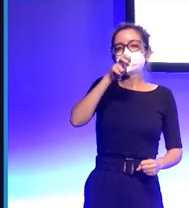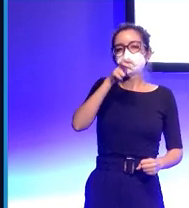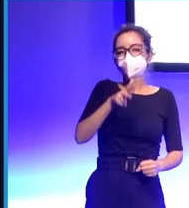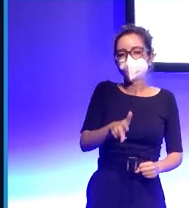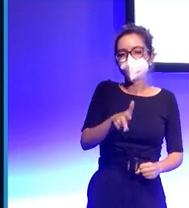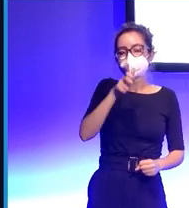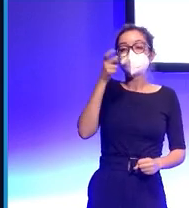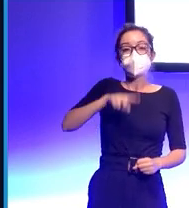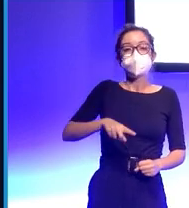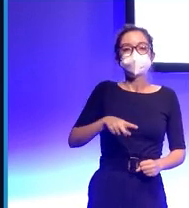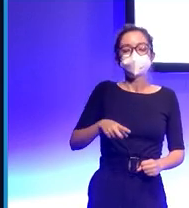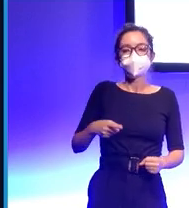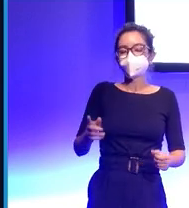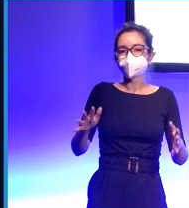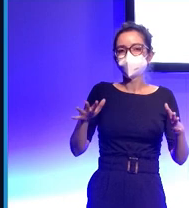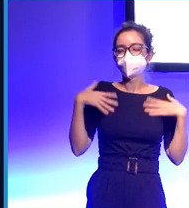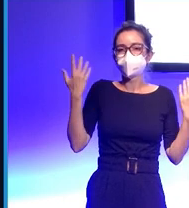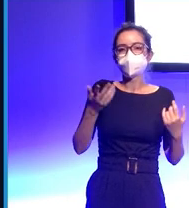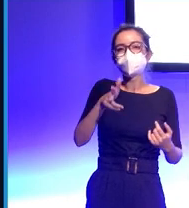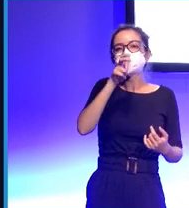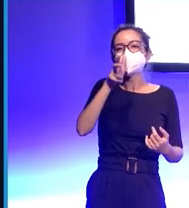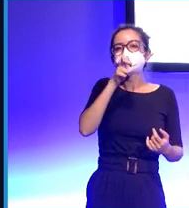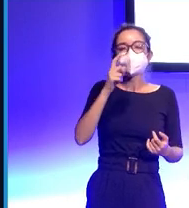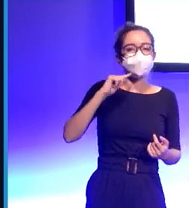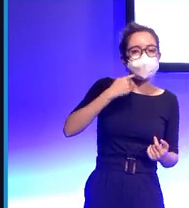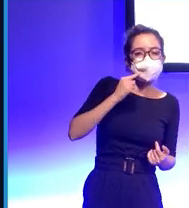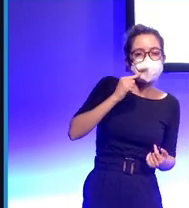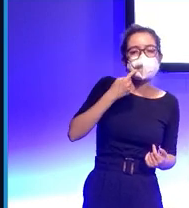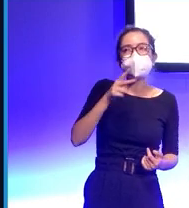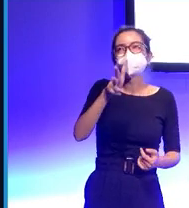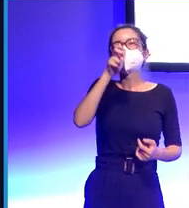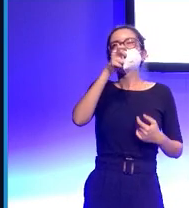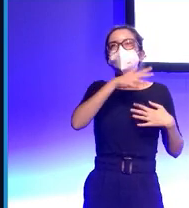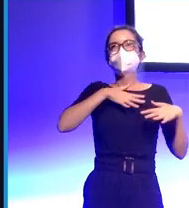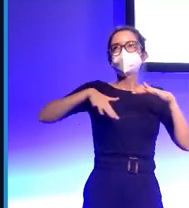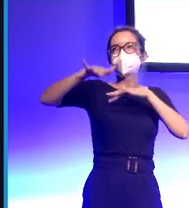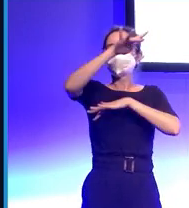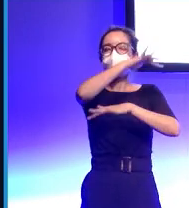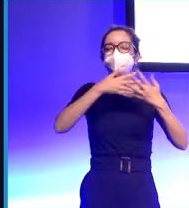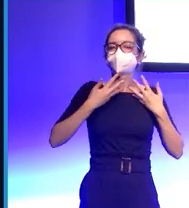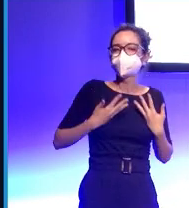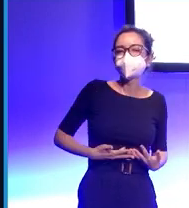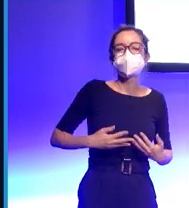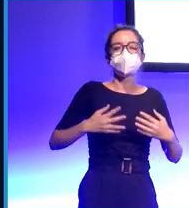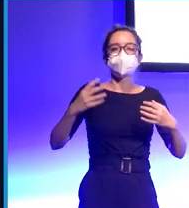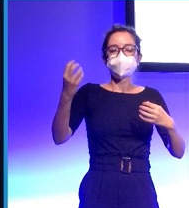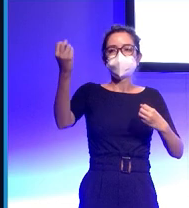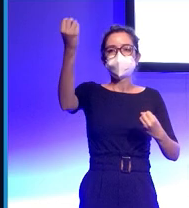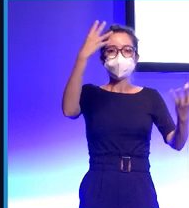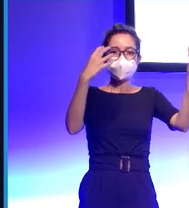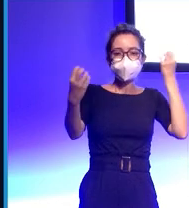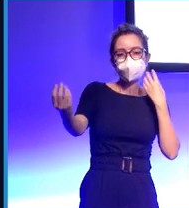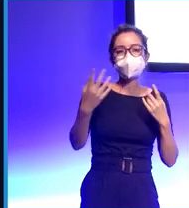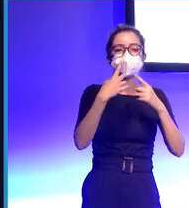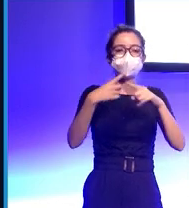olores de repente huele a caramelo el coche y luego también pues el coche hace luces hay música le habla al